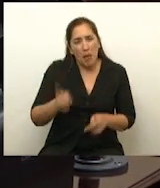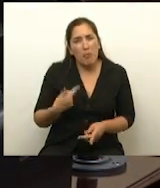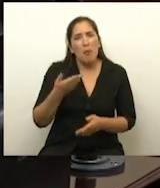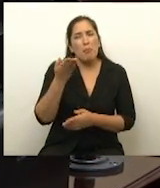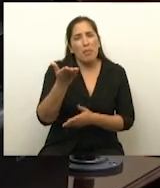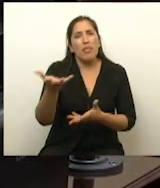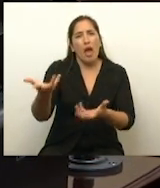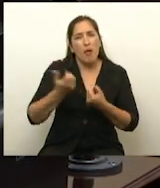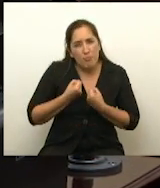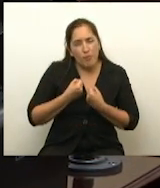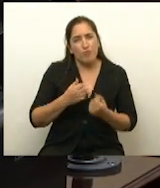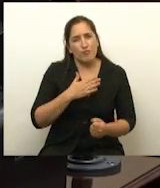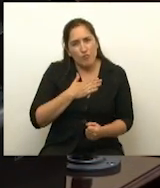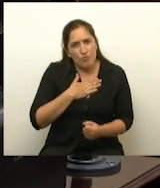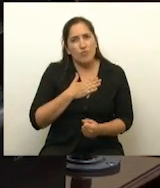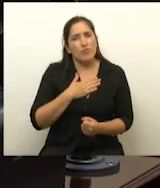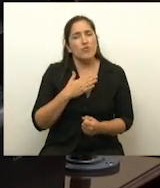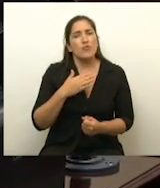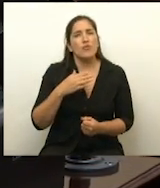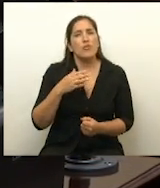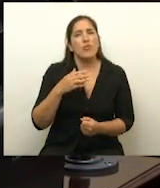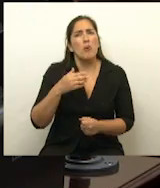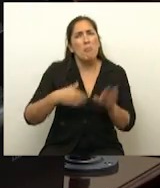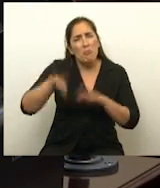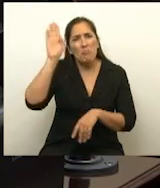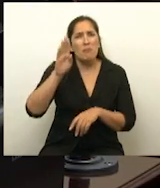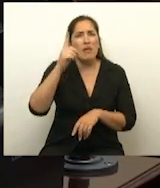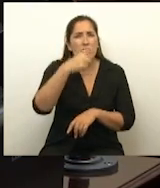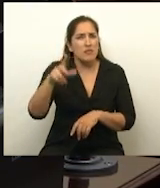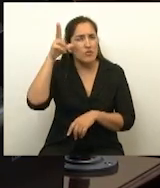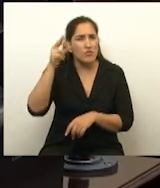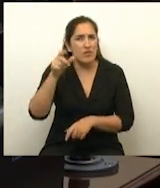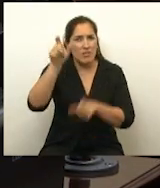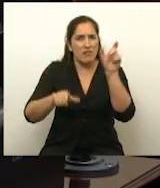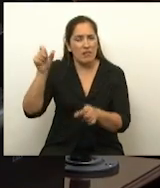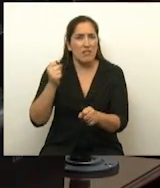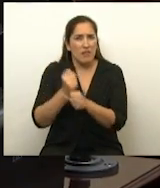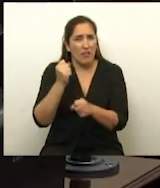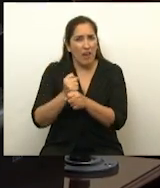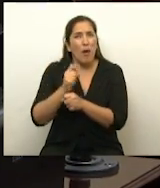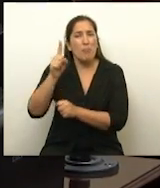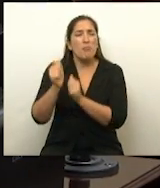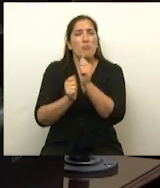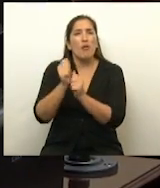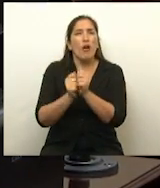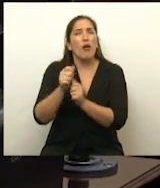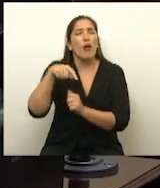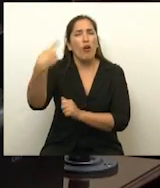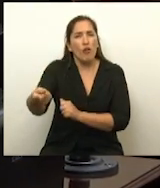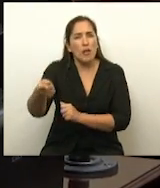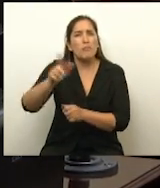apoyo de solidaridad con más de 180 trabajadores exanteados en la fábrica de Río Tercero y Villa María.